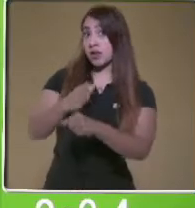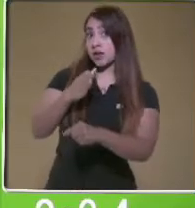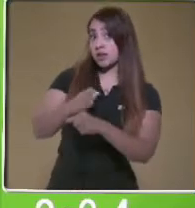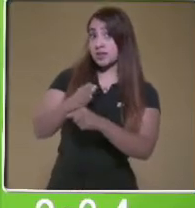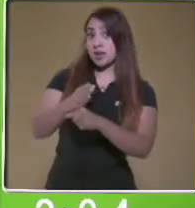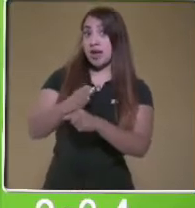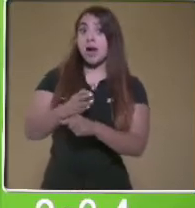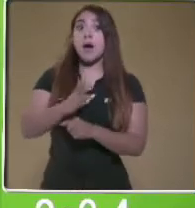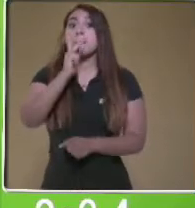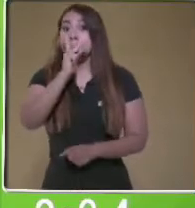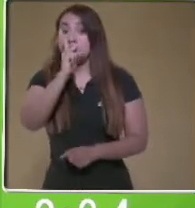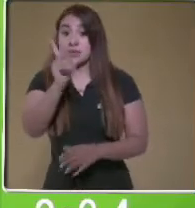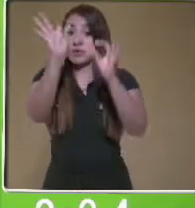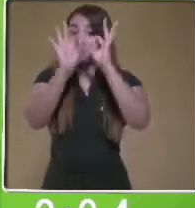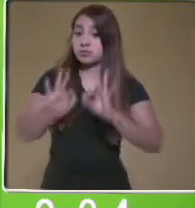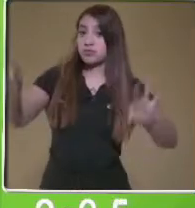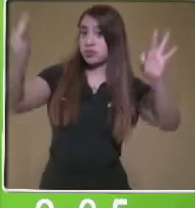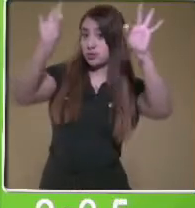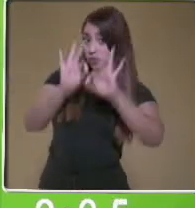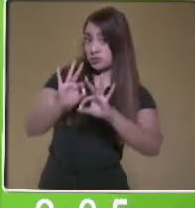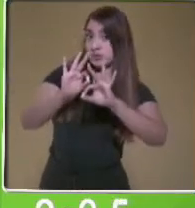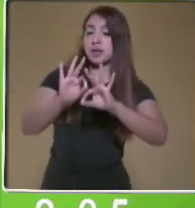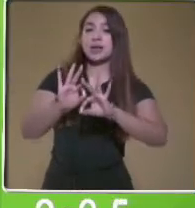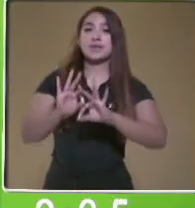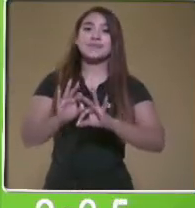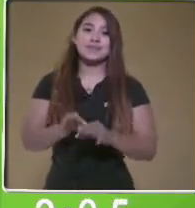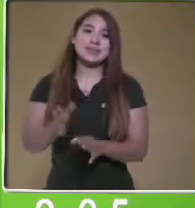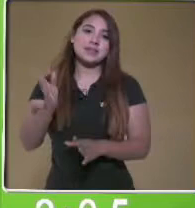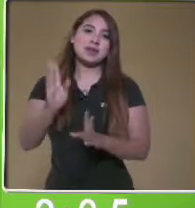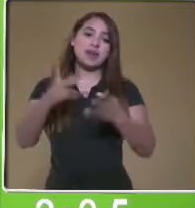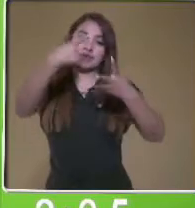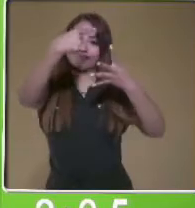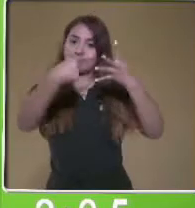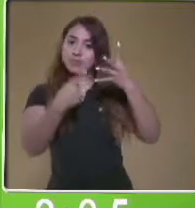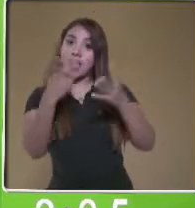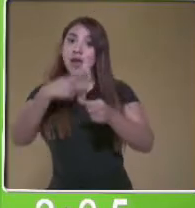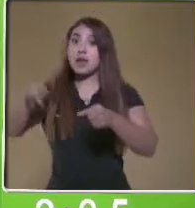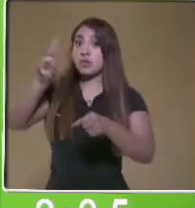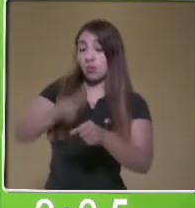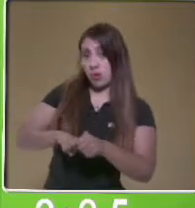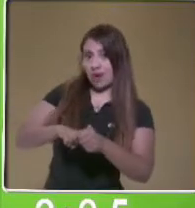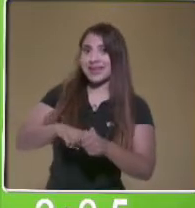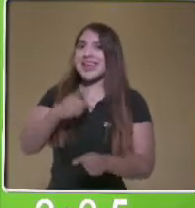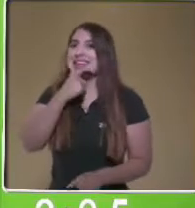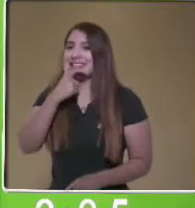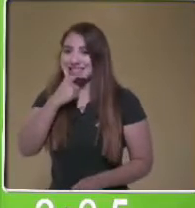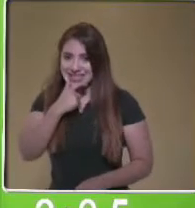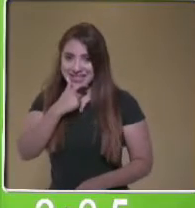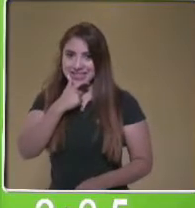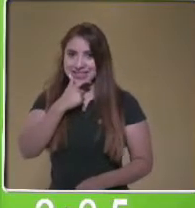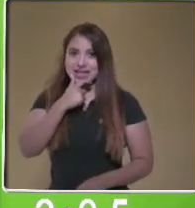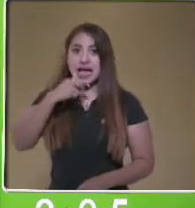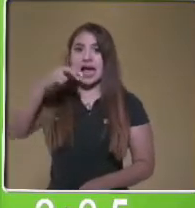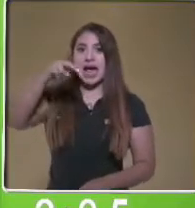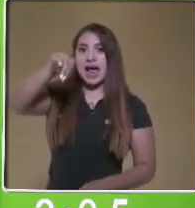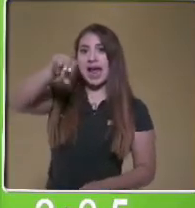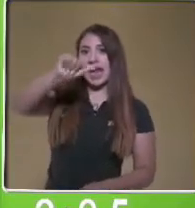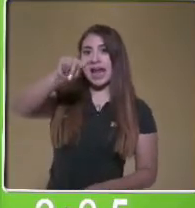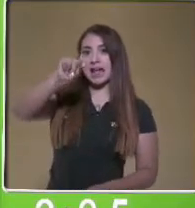muy importante. Recursos naturales. Recursos naturales en inglés se dice natural